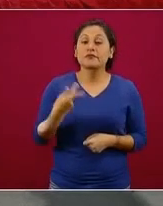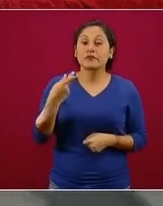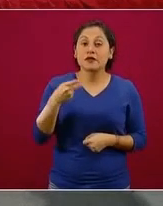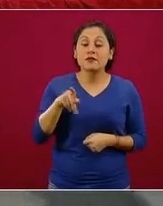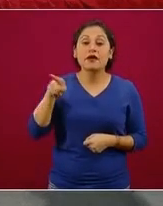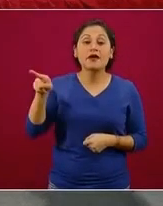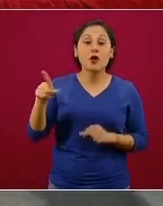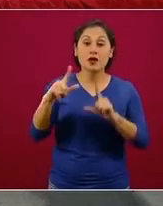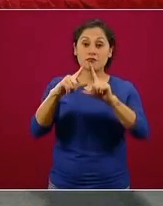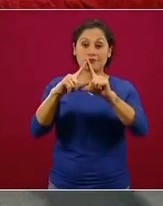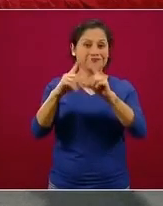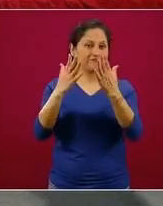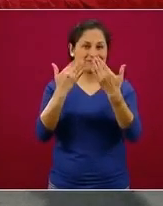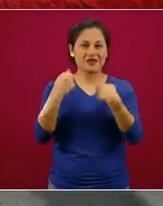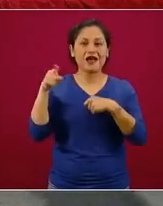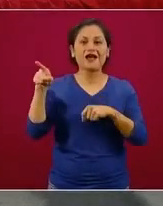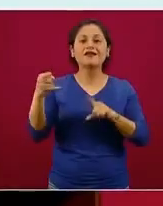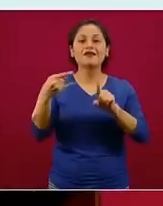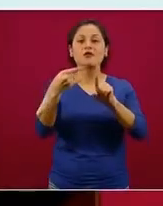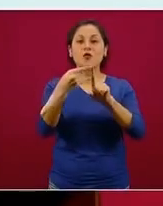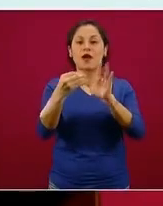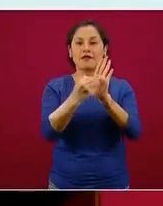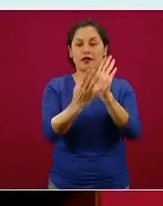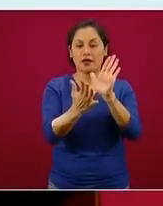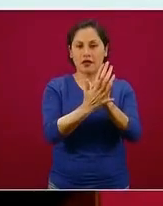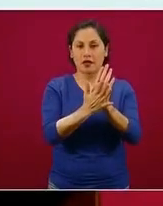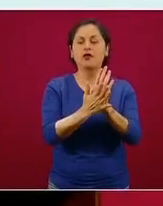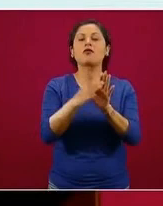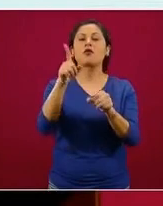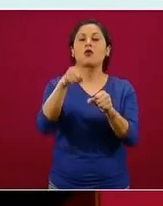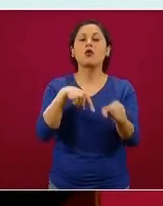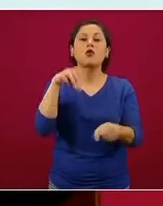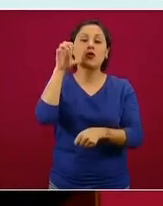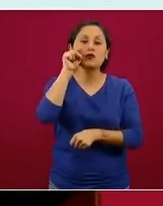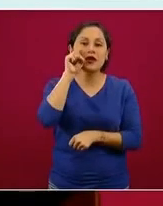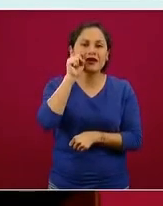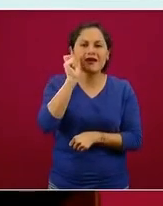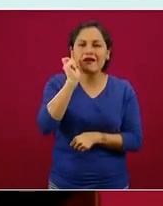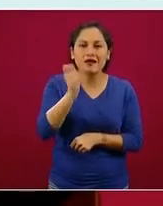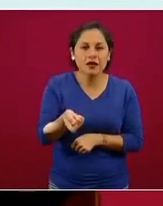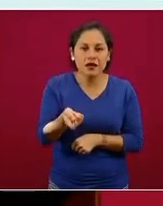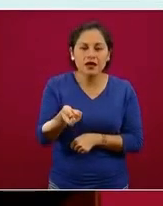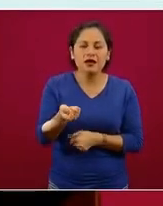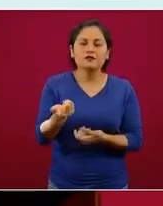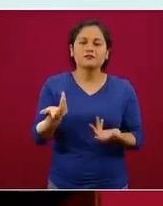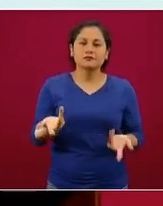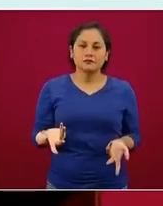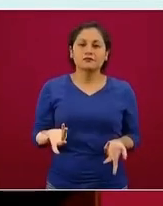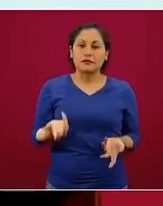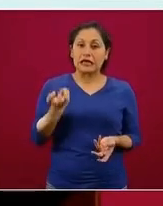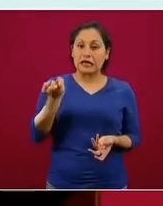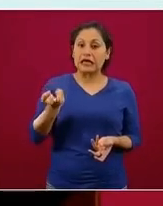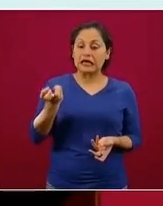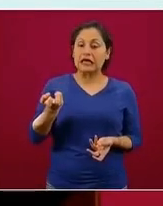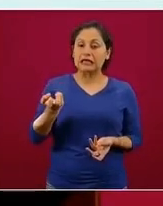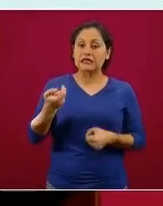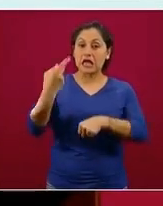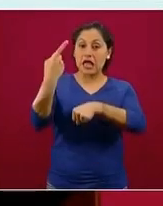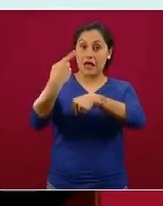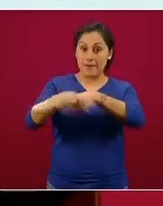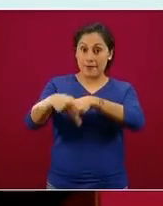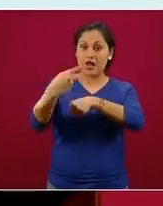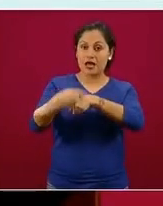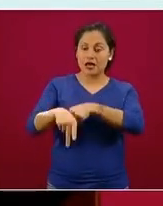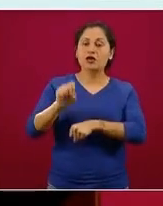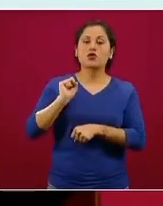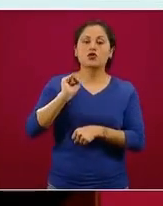y este cuadro está de color naranja. Esto lo que quiere decir es una situación de estabilidad en